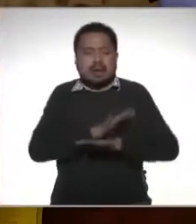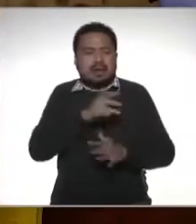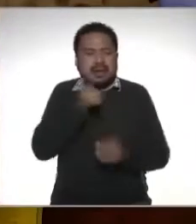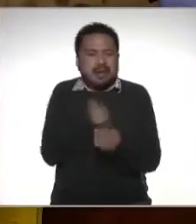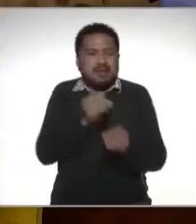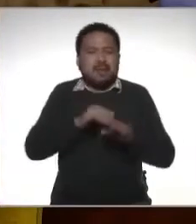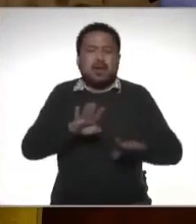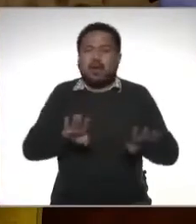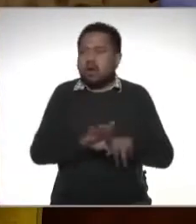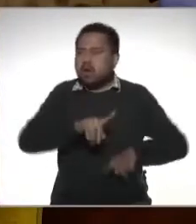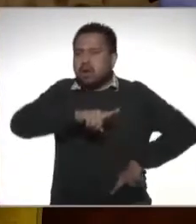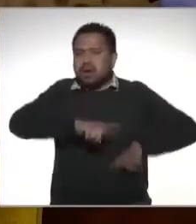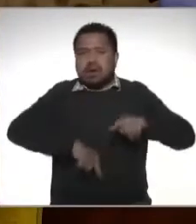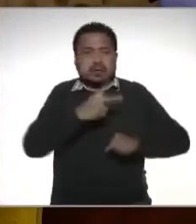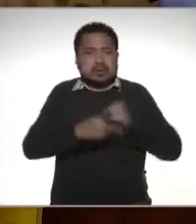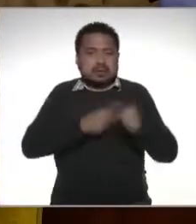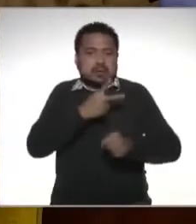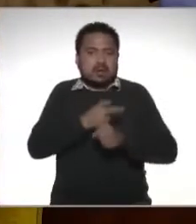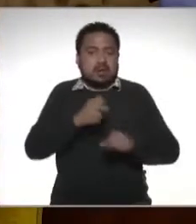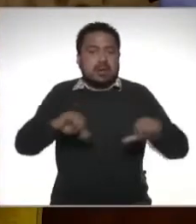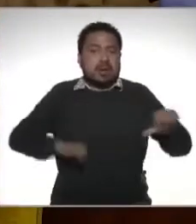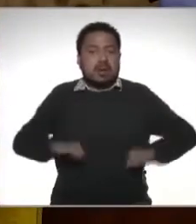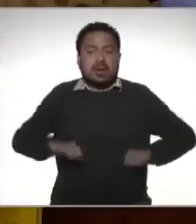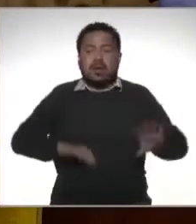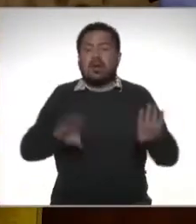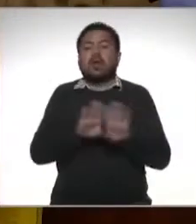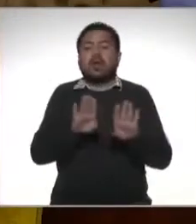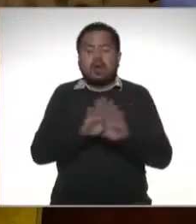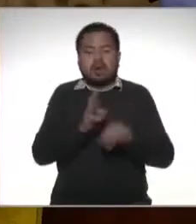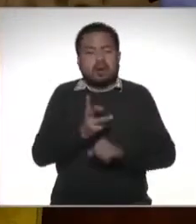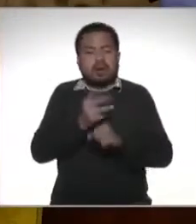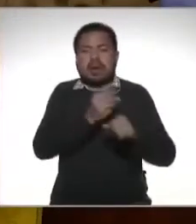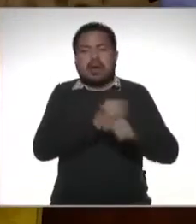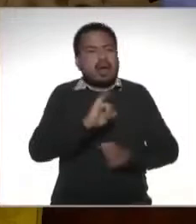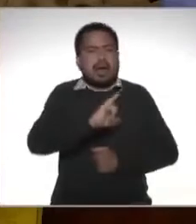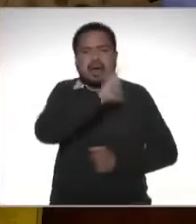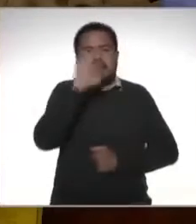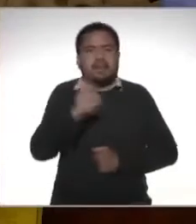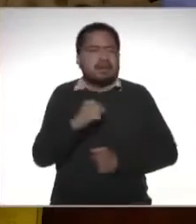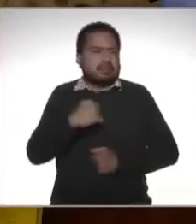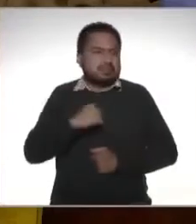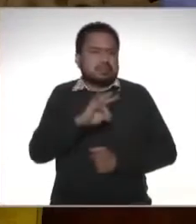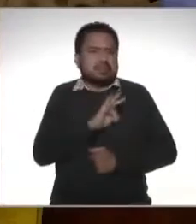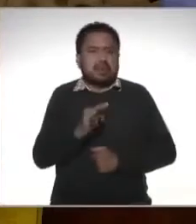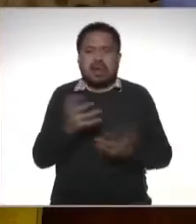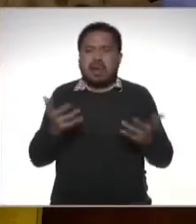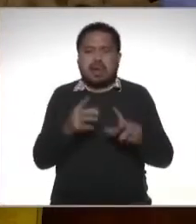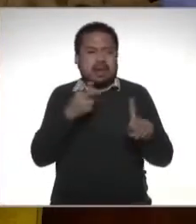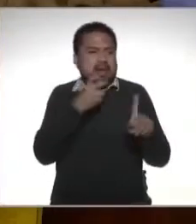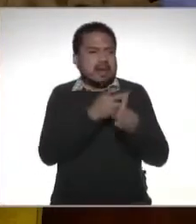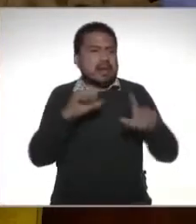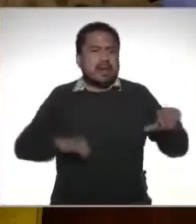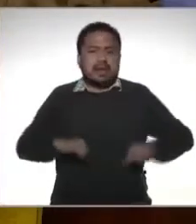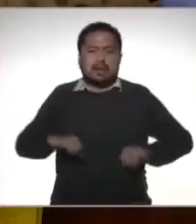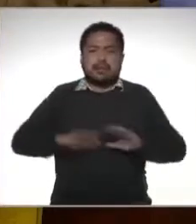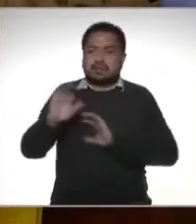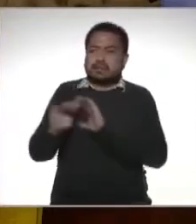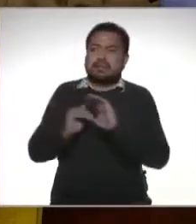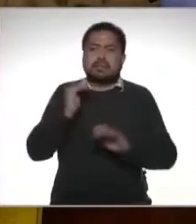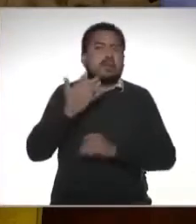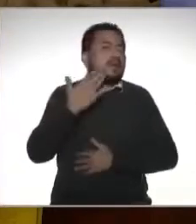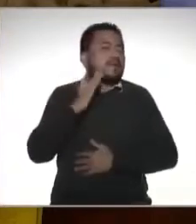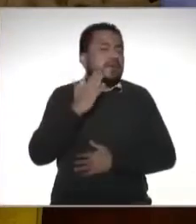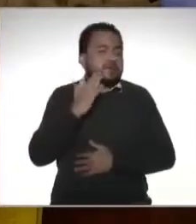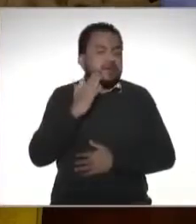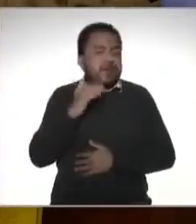¿cómo eliminar esa segunda actividad y cómo justificar que nunca estuve ejerciendo dicha actividad? nos escribe a través de